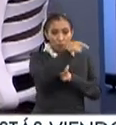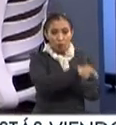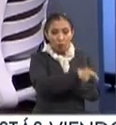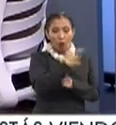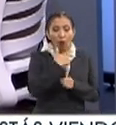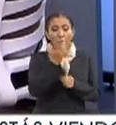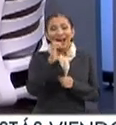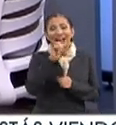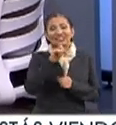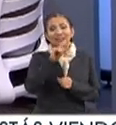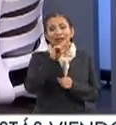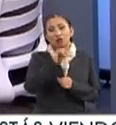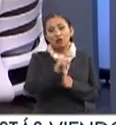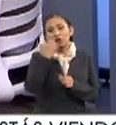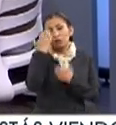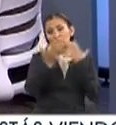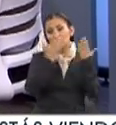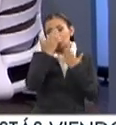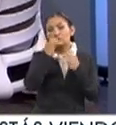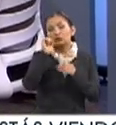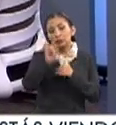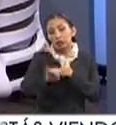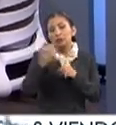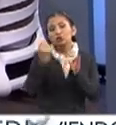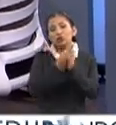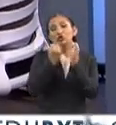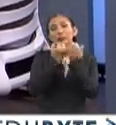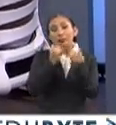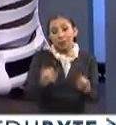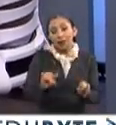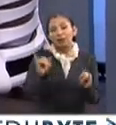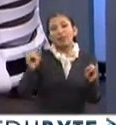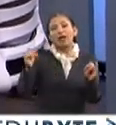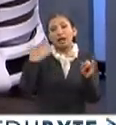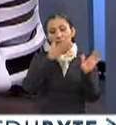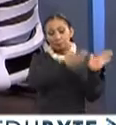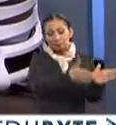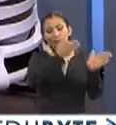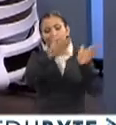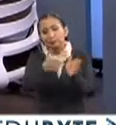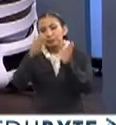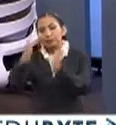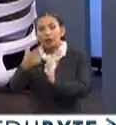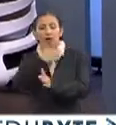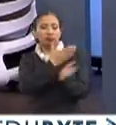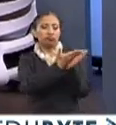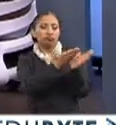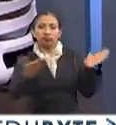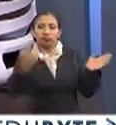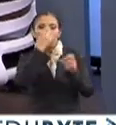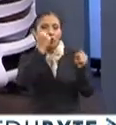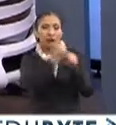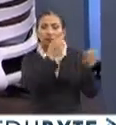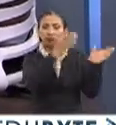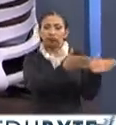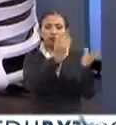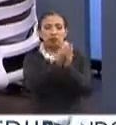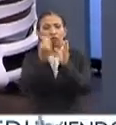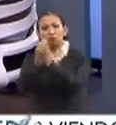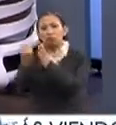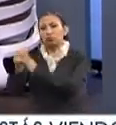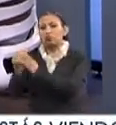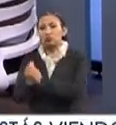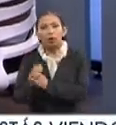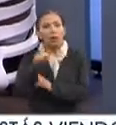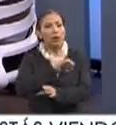de extensión académica, sí, porque son cursos independientes que van sucediendo, exacto, durante el transcurso de todo el año, y que pueden